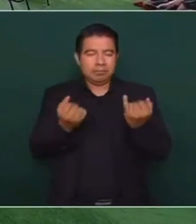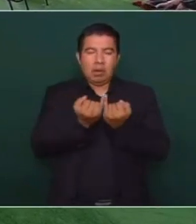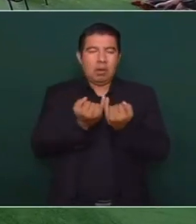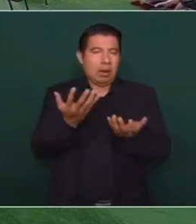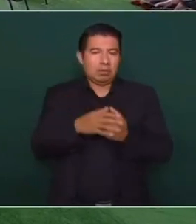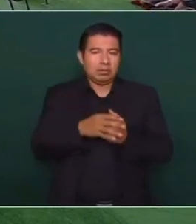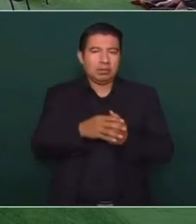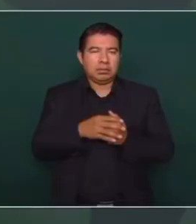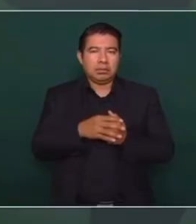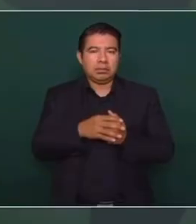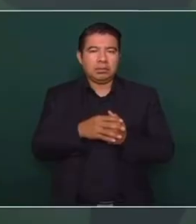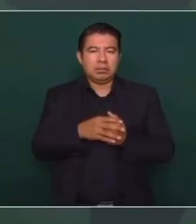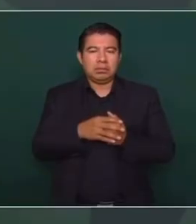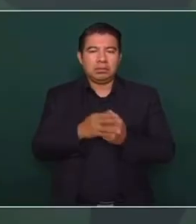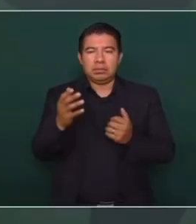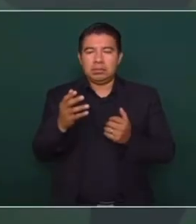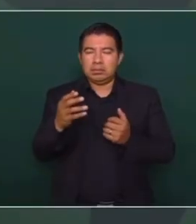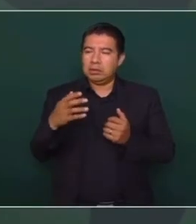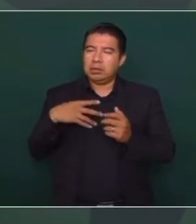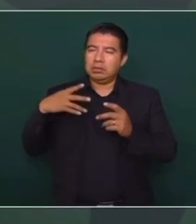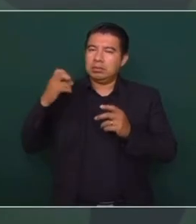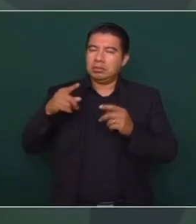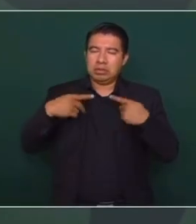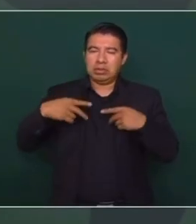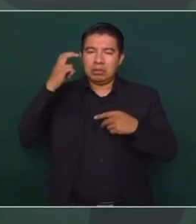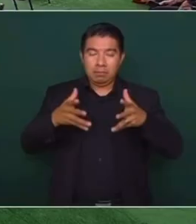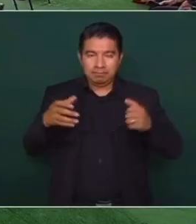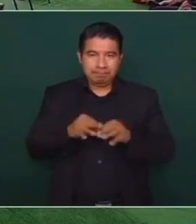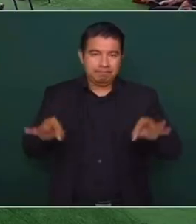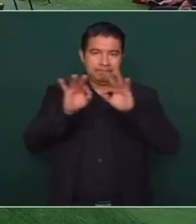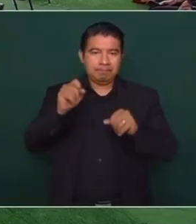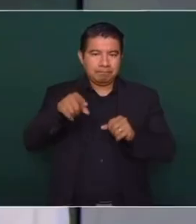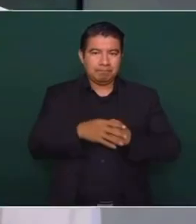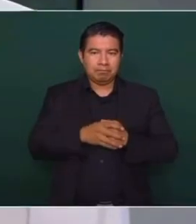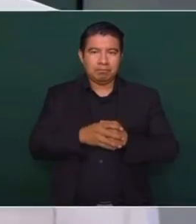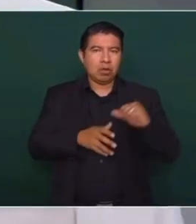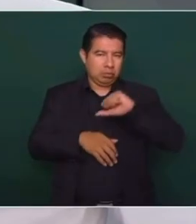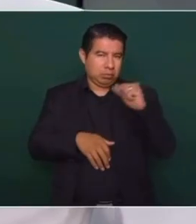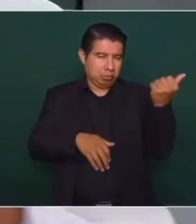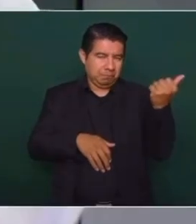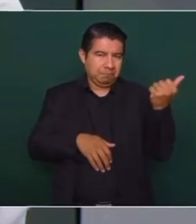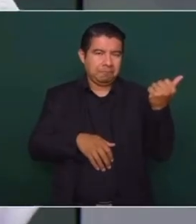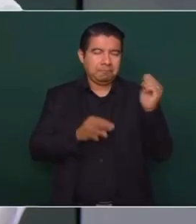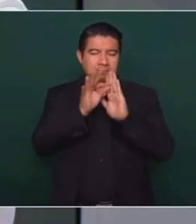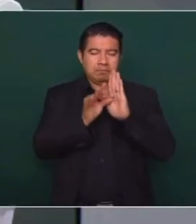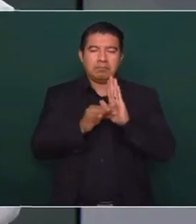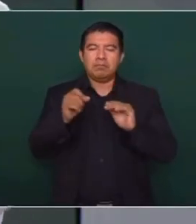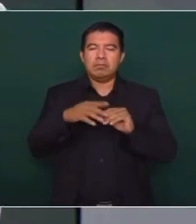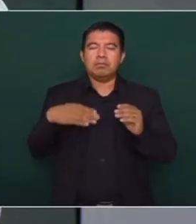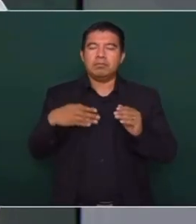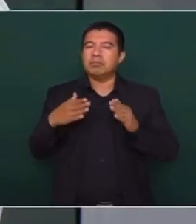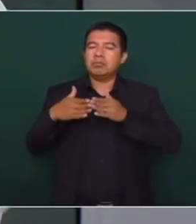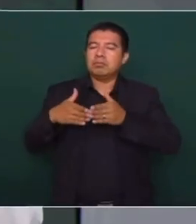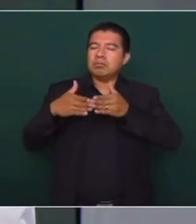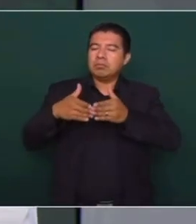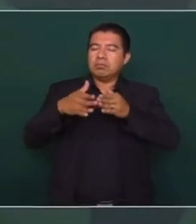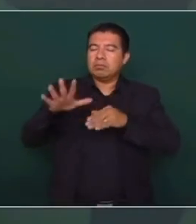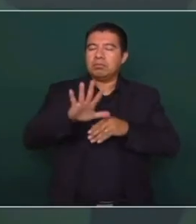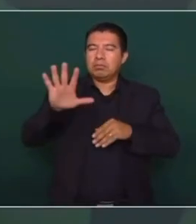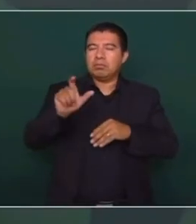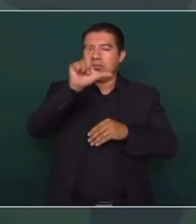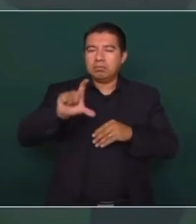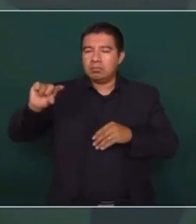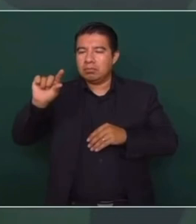que llega al país, es un gran potencial. Lo otro es que los puertos del Golfo